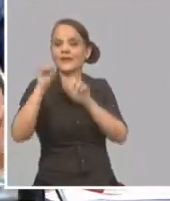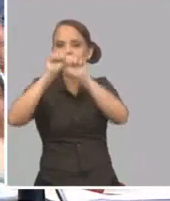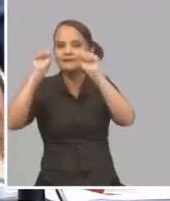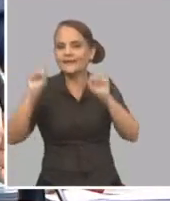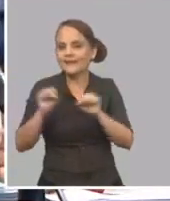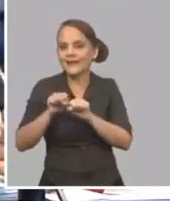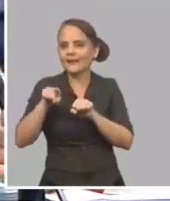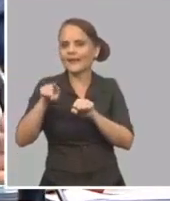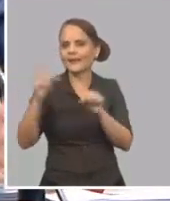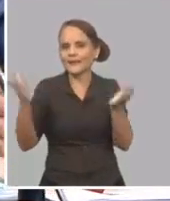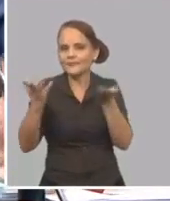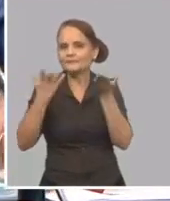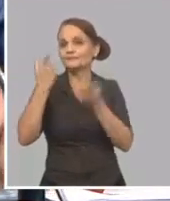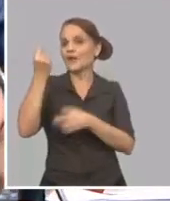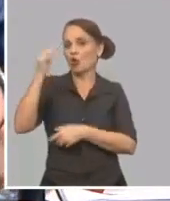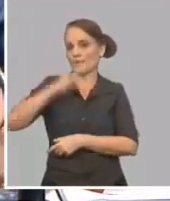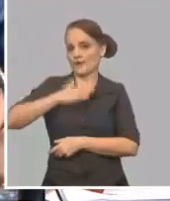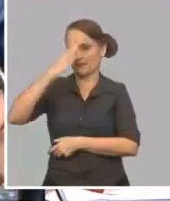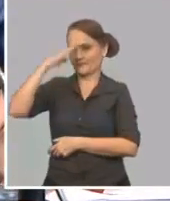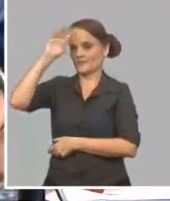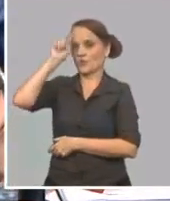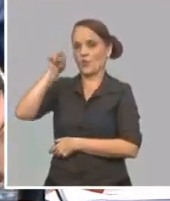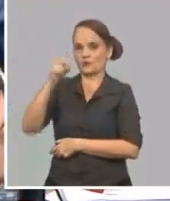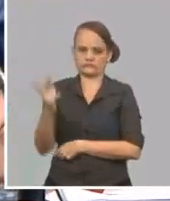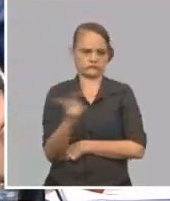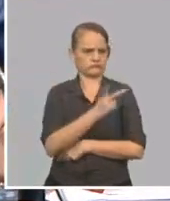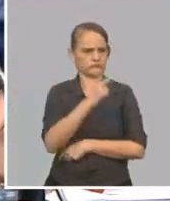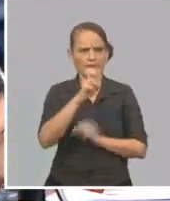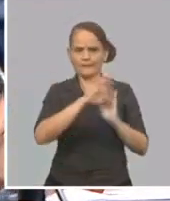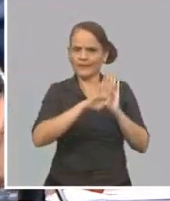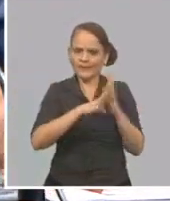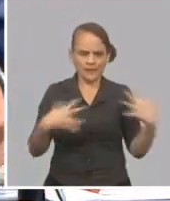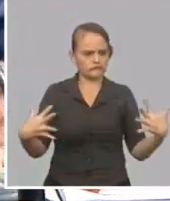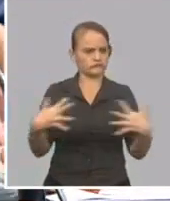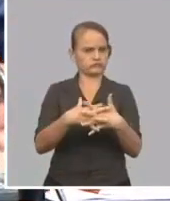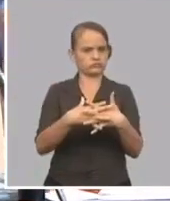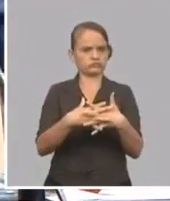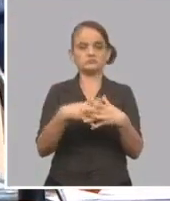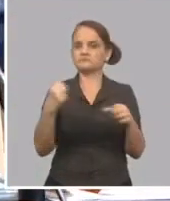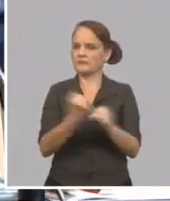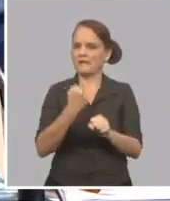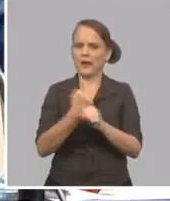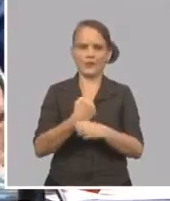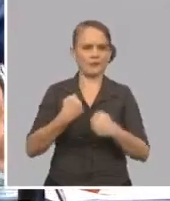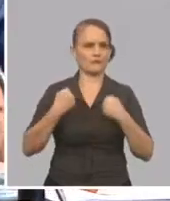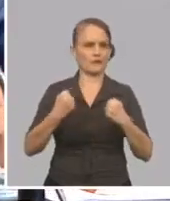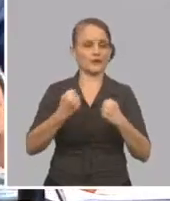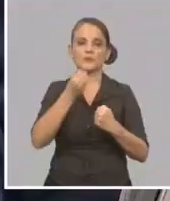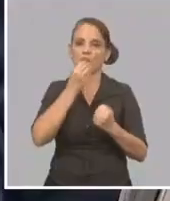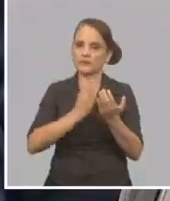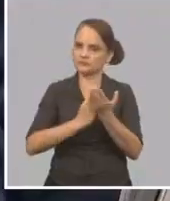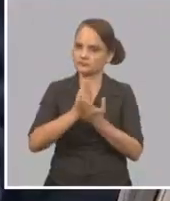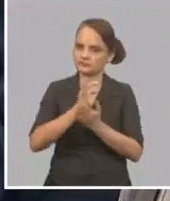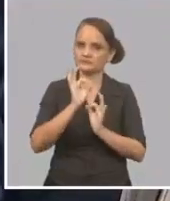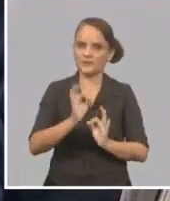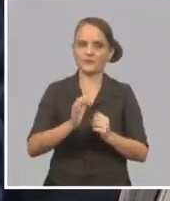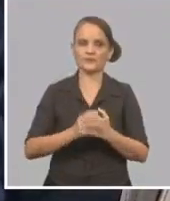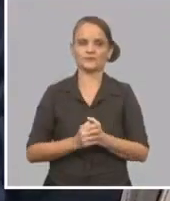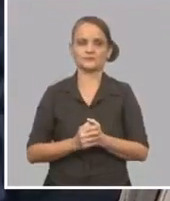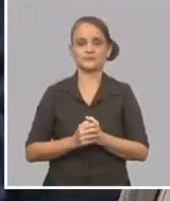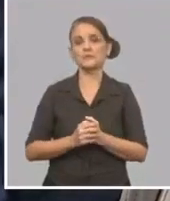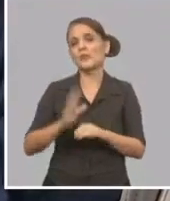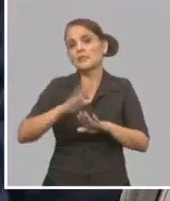que se están trabajando en paralelo con una gran intensidad. Es lo que te puedo decir de manera general, Randy, tal vez en otro